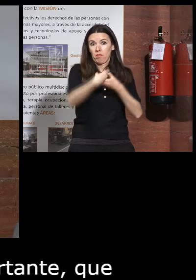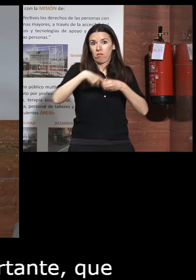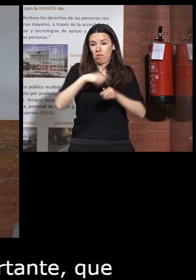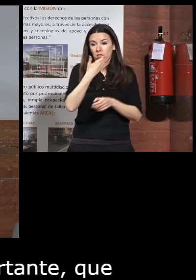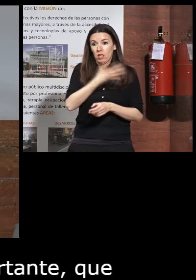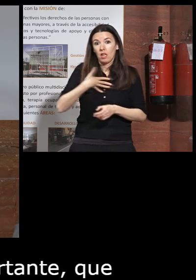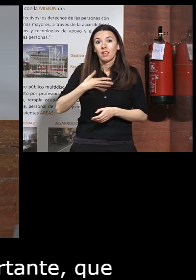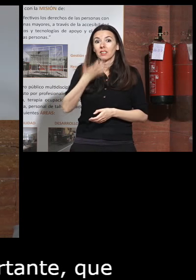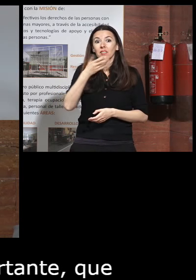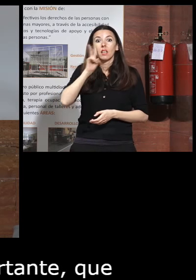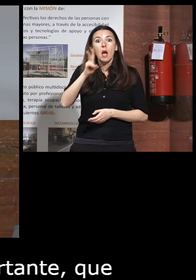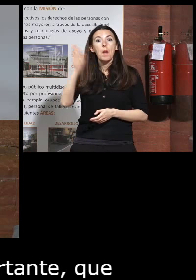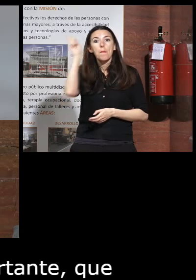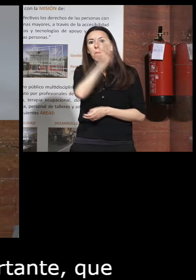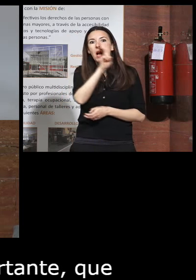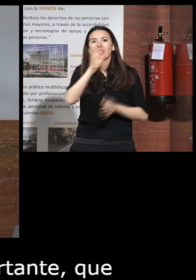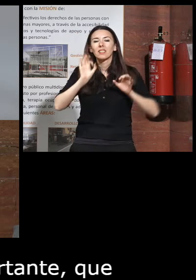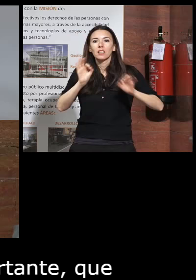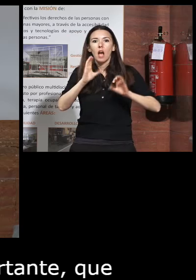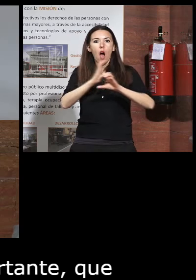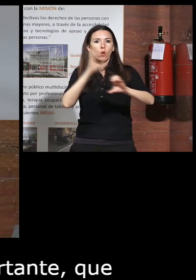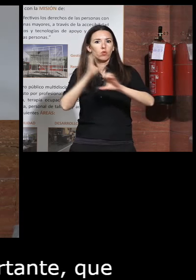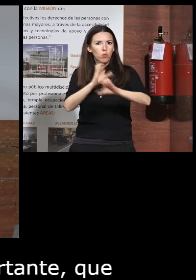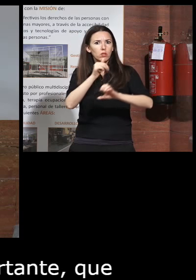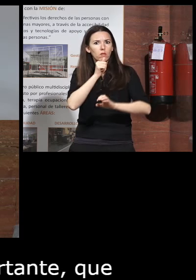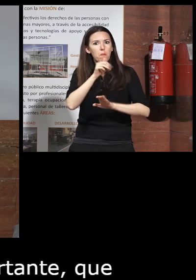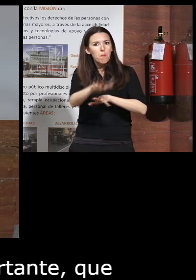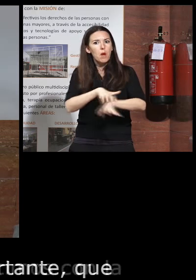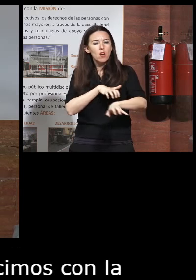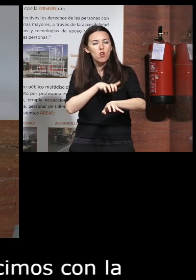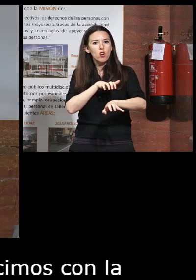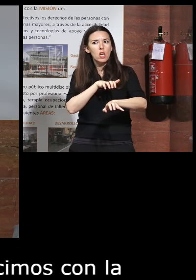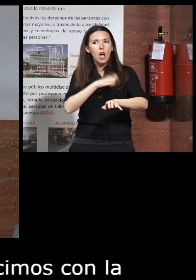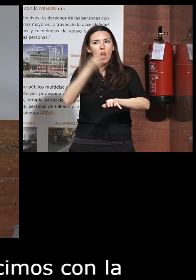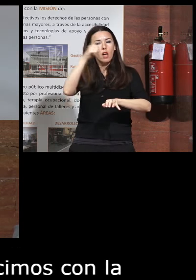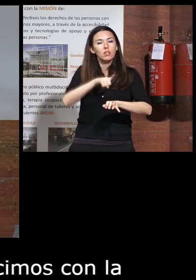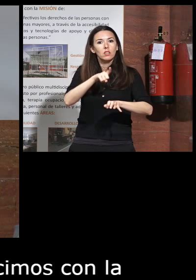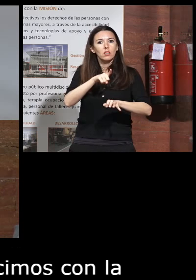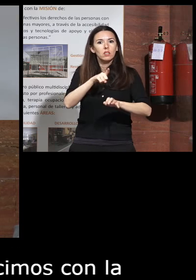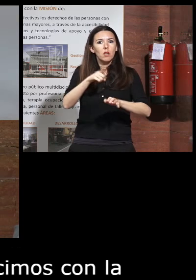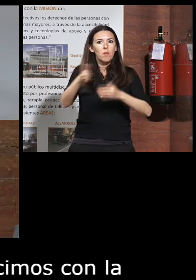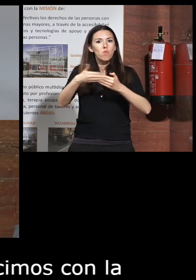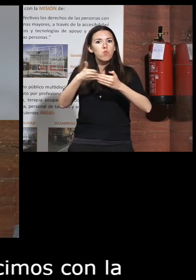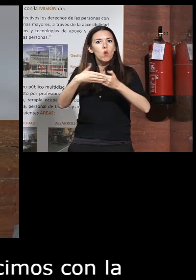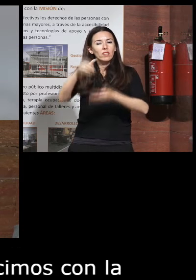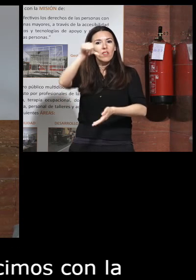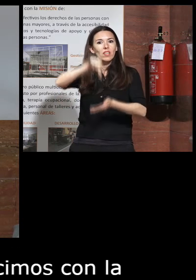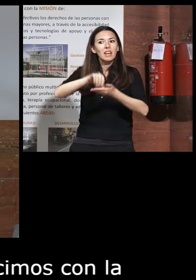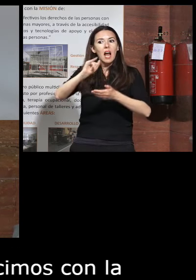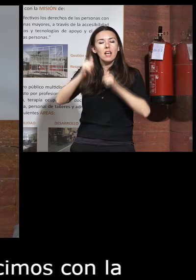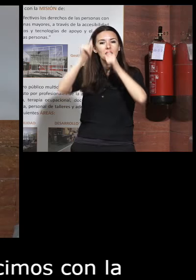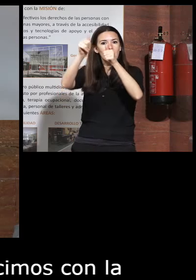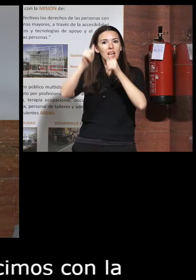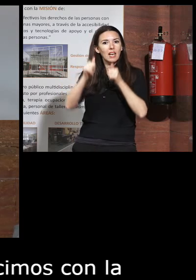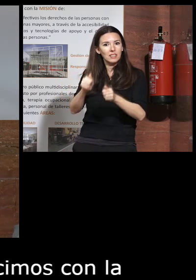si os fijáis en Madrid concretamente los autobuses todavía la mayoría junto a la puerta central hay un cartelito